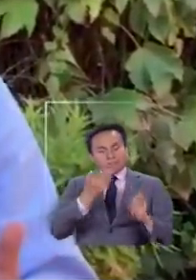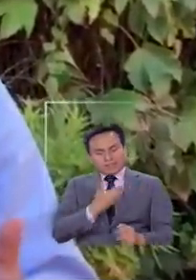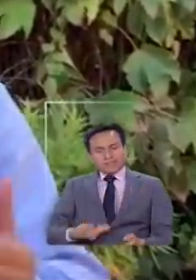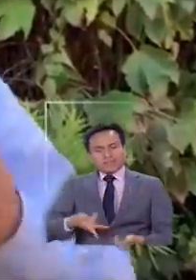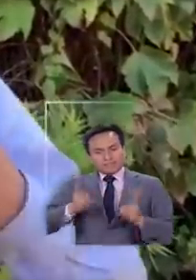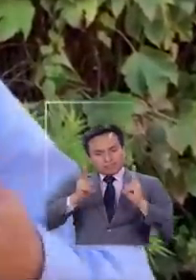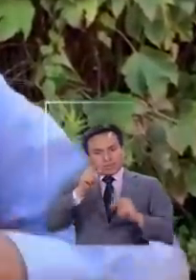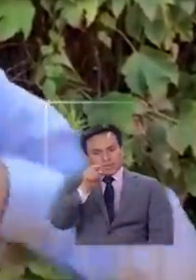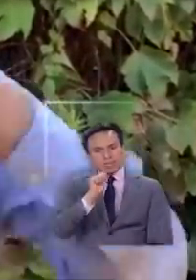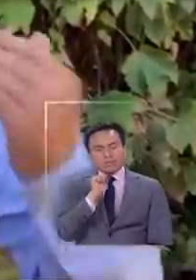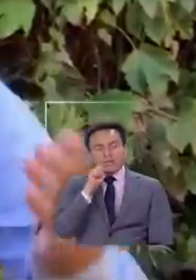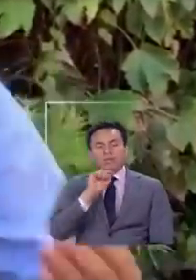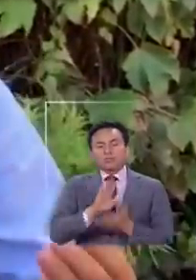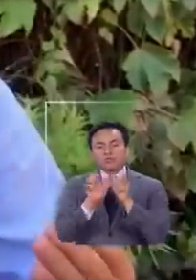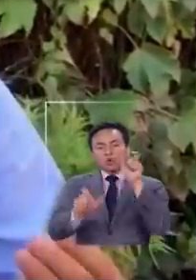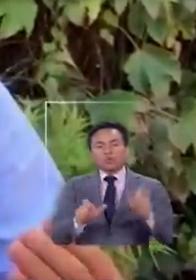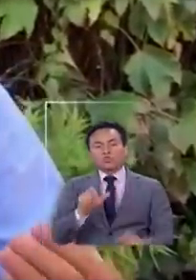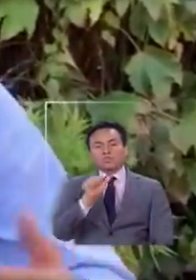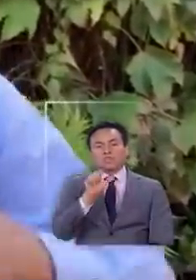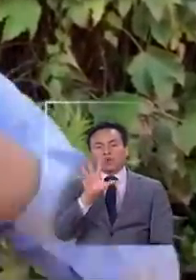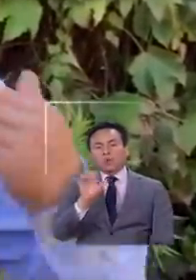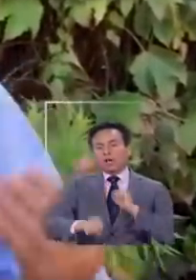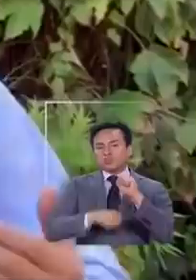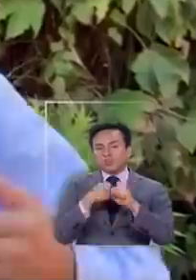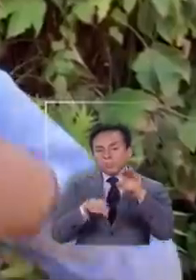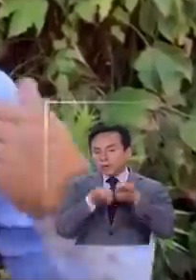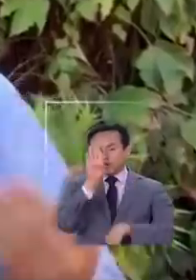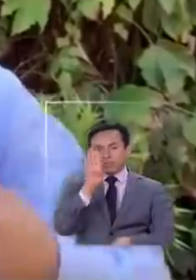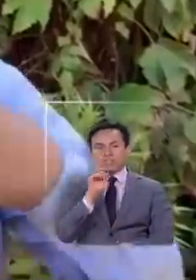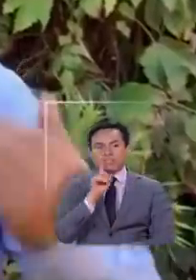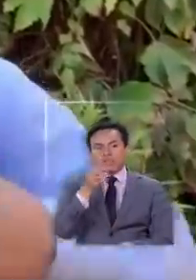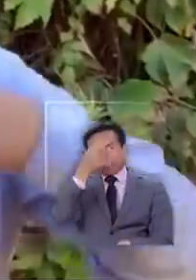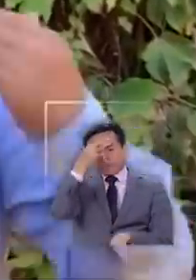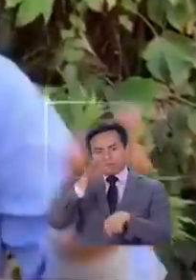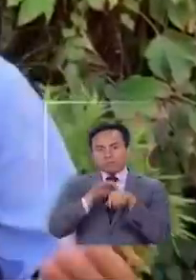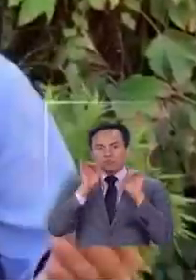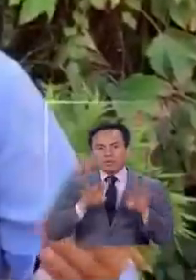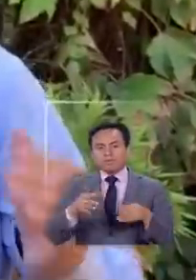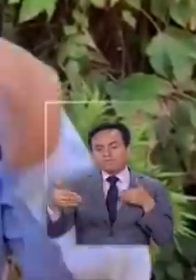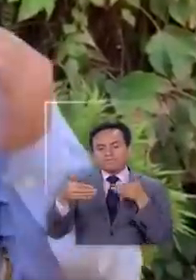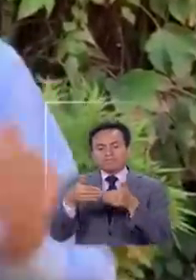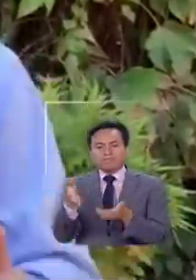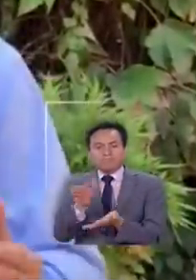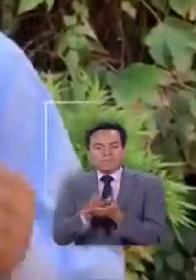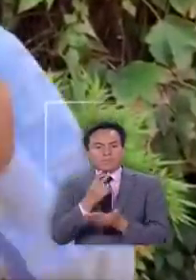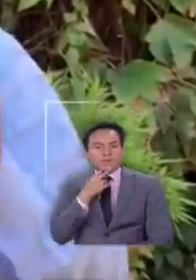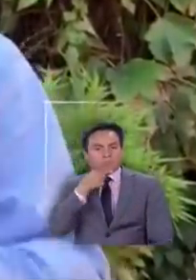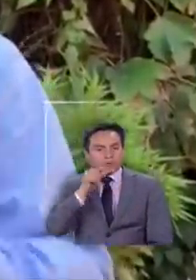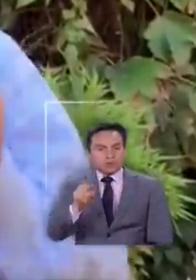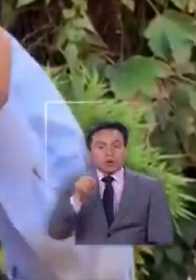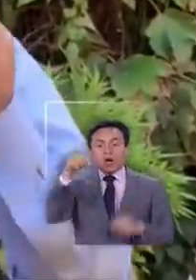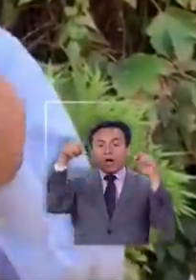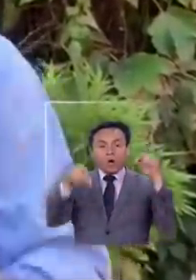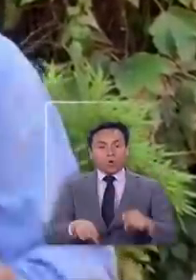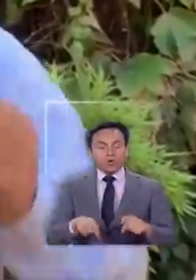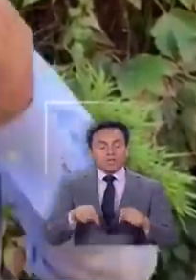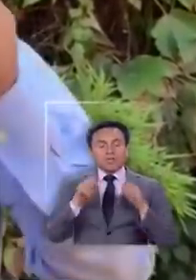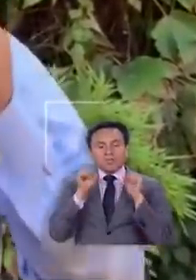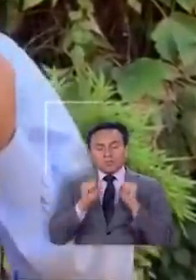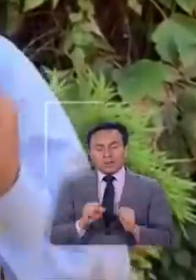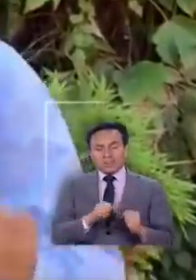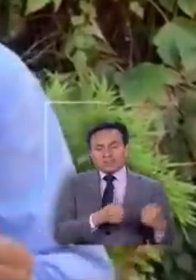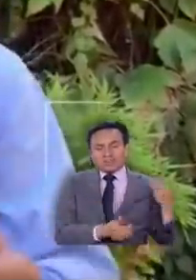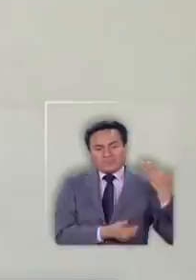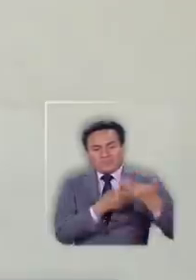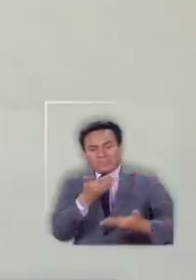todos mayores de 65 muchos de ellos con enfermedades crónicas y terminales que hoy día están corriendo